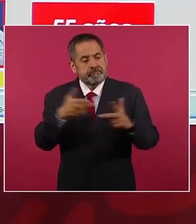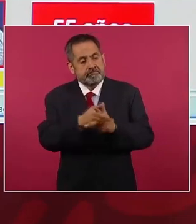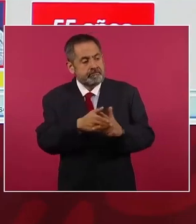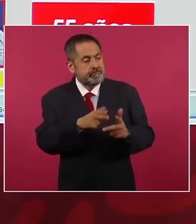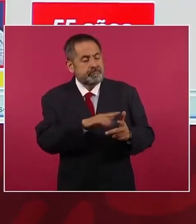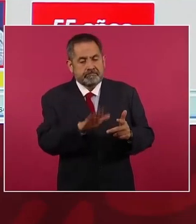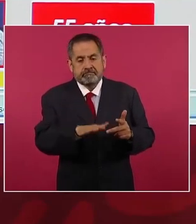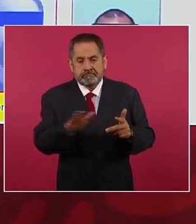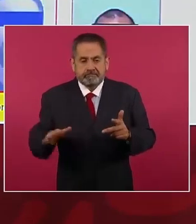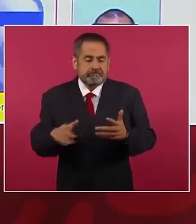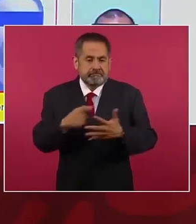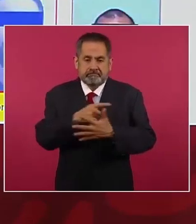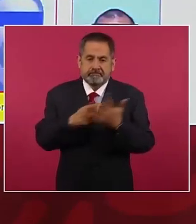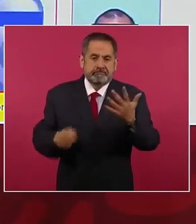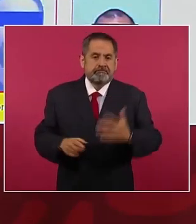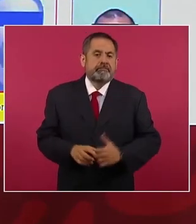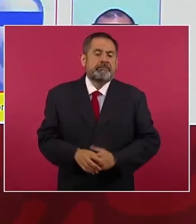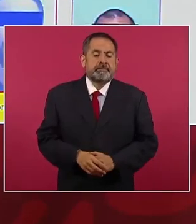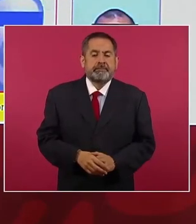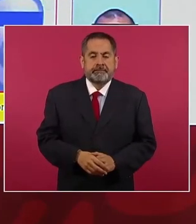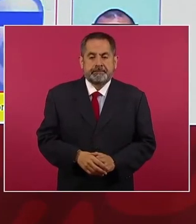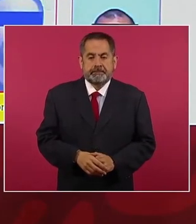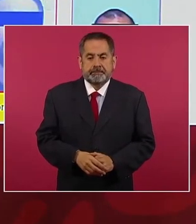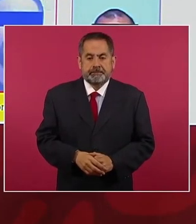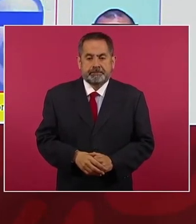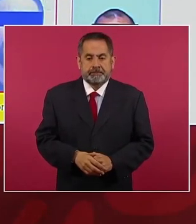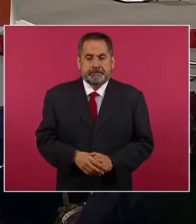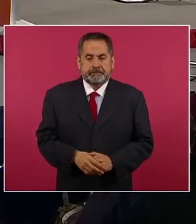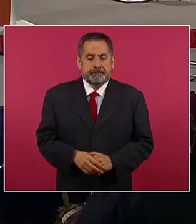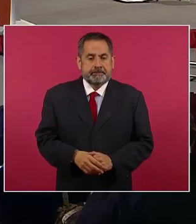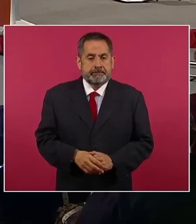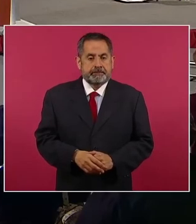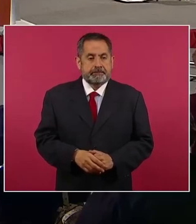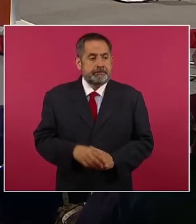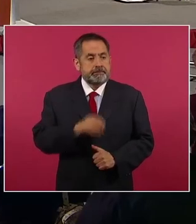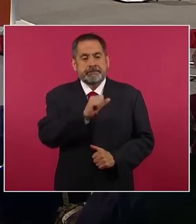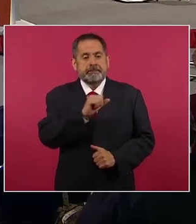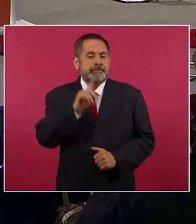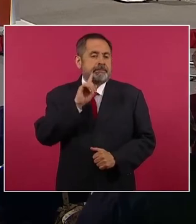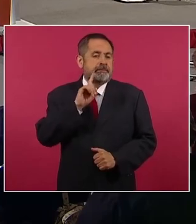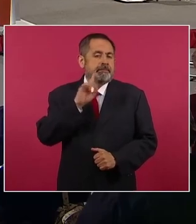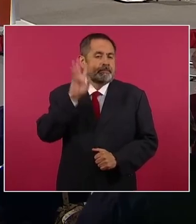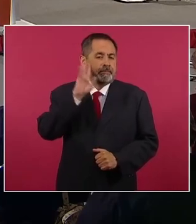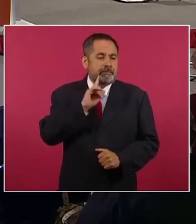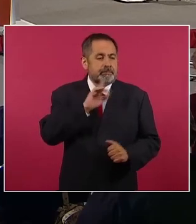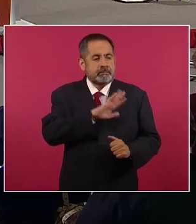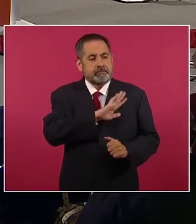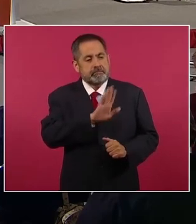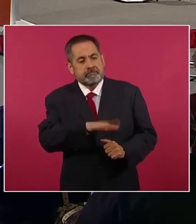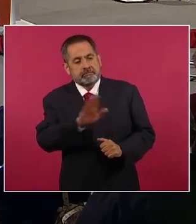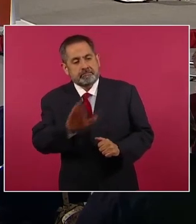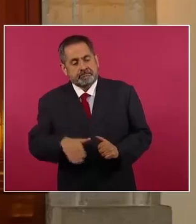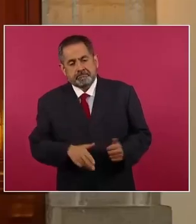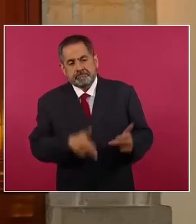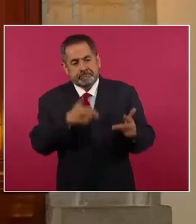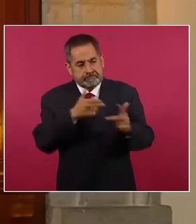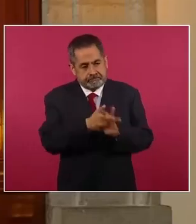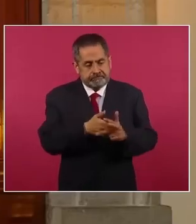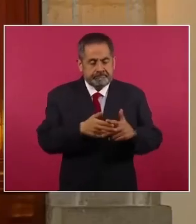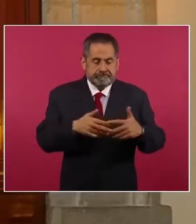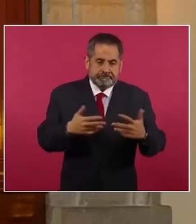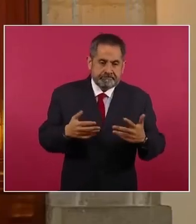homicidio. Siguiente. En el caso de feminicidios resueltos o en vías de